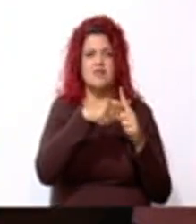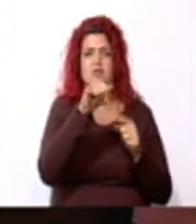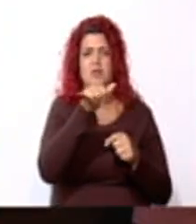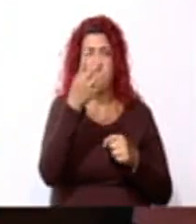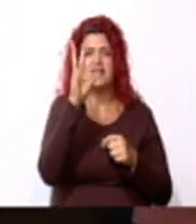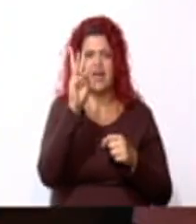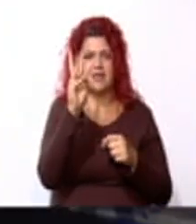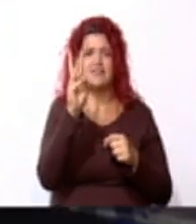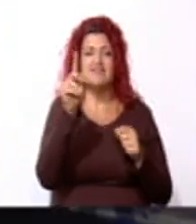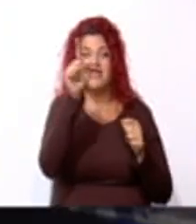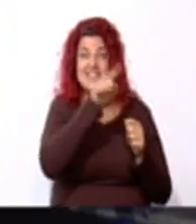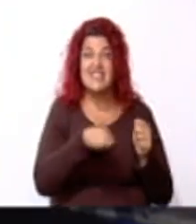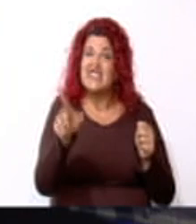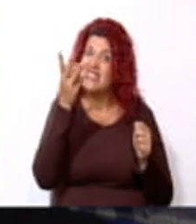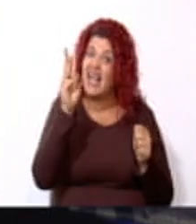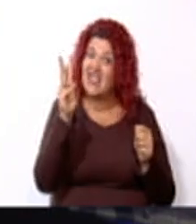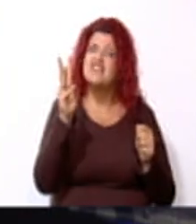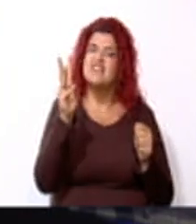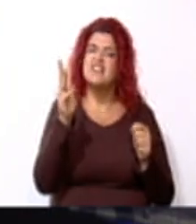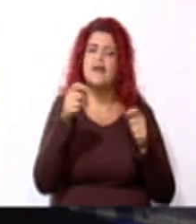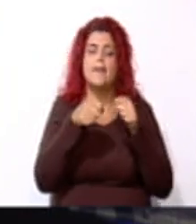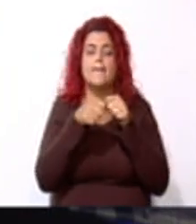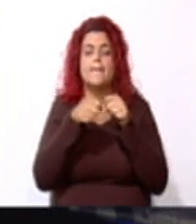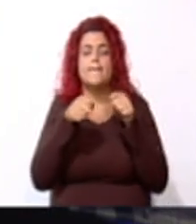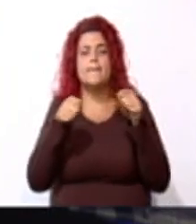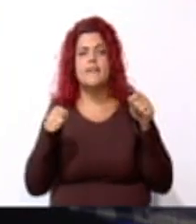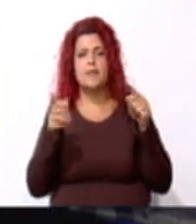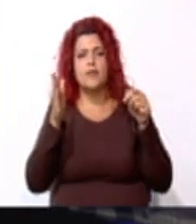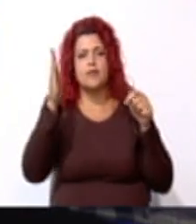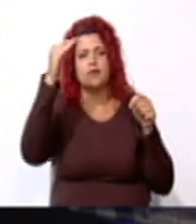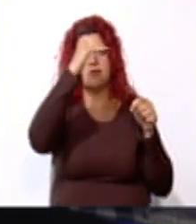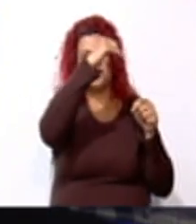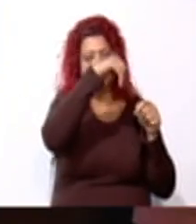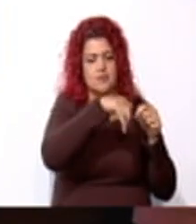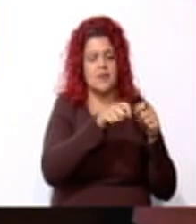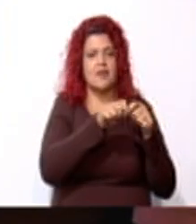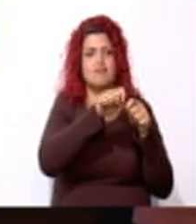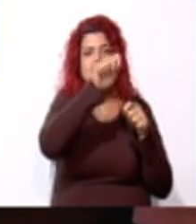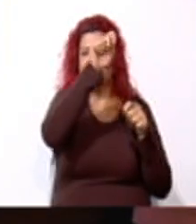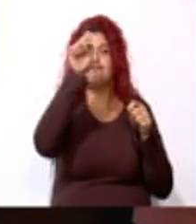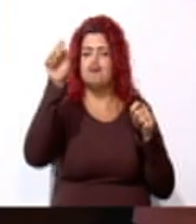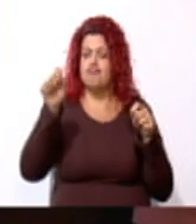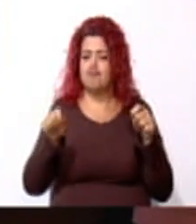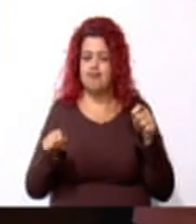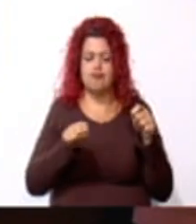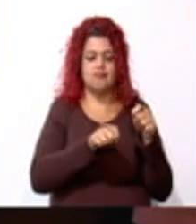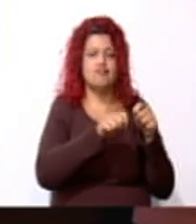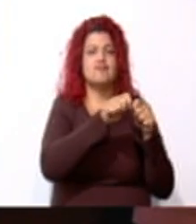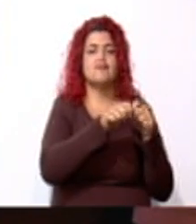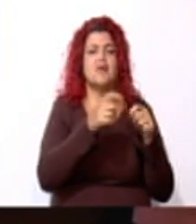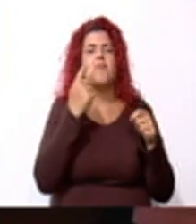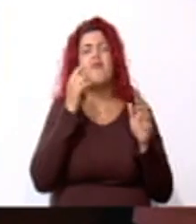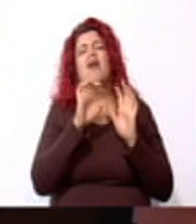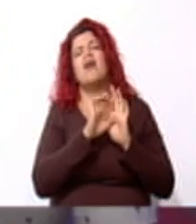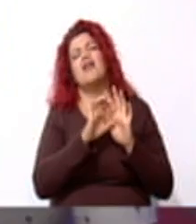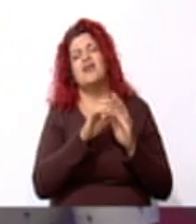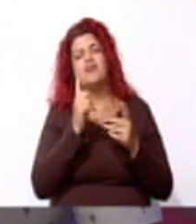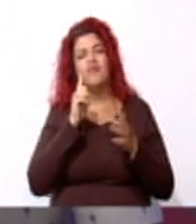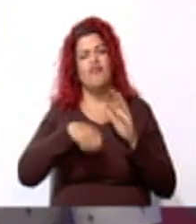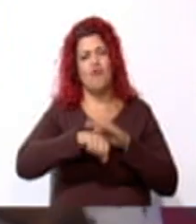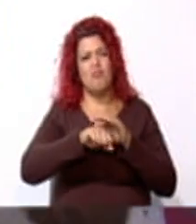Ese es el perímetro. No es tan difícil y así se usa para todo. Imagínate sacar el perímetro de una cancha de fútbol. Solo basta con sumar sus lados.